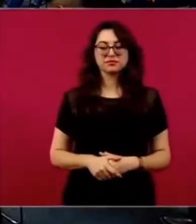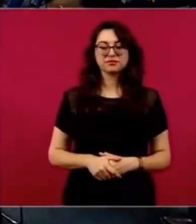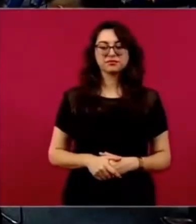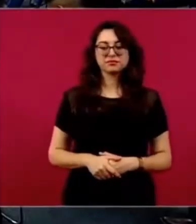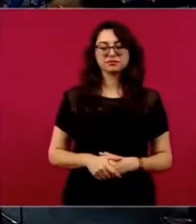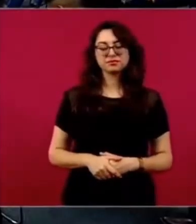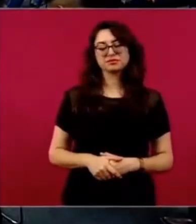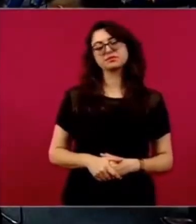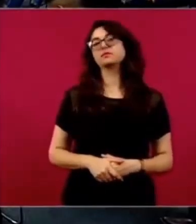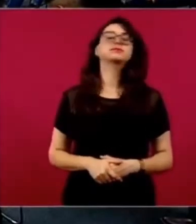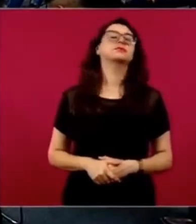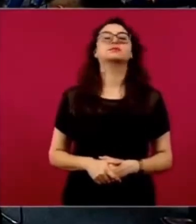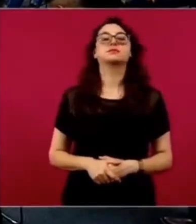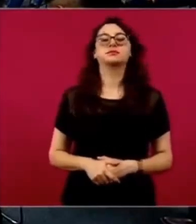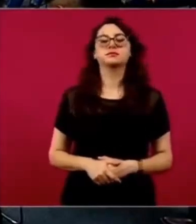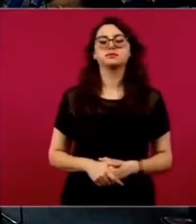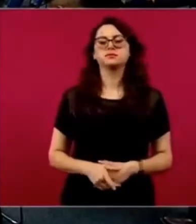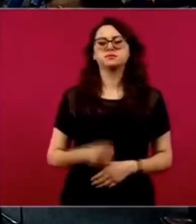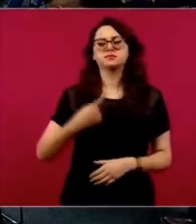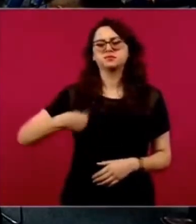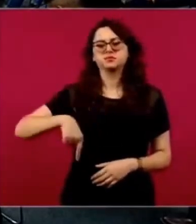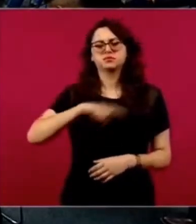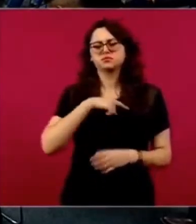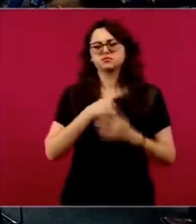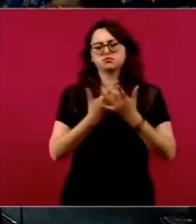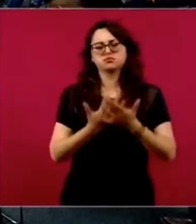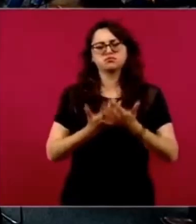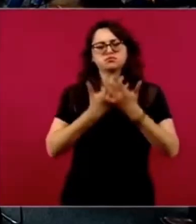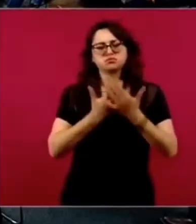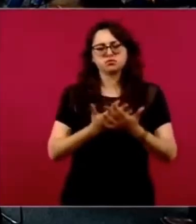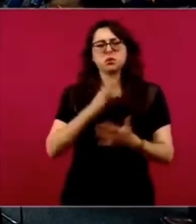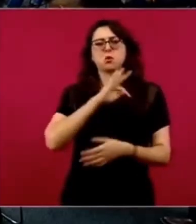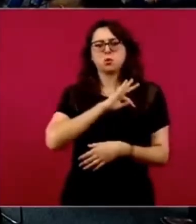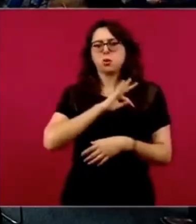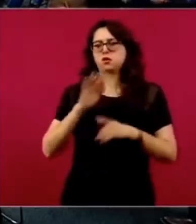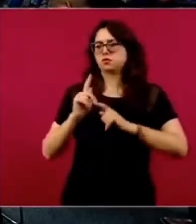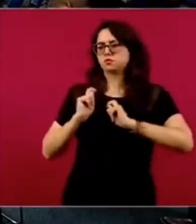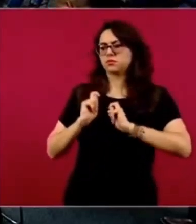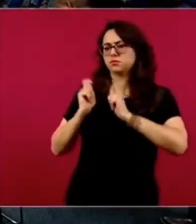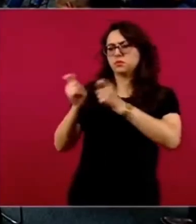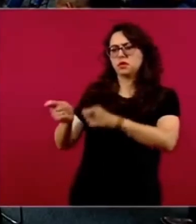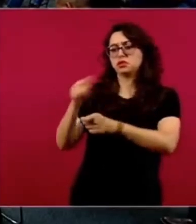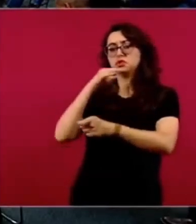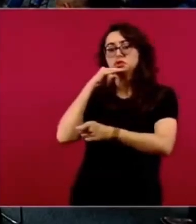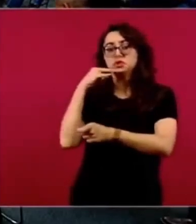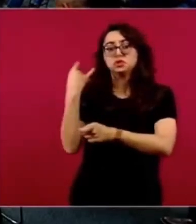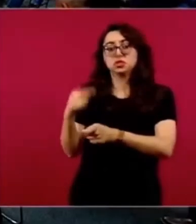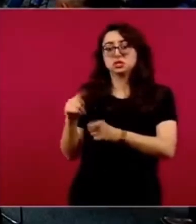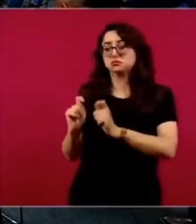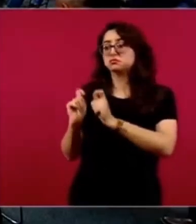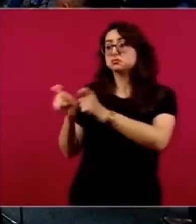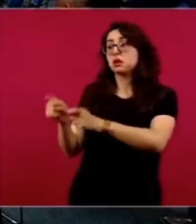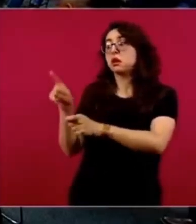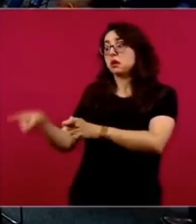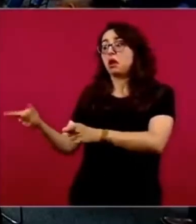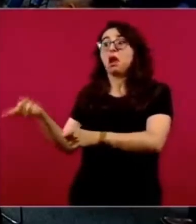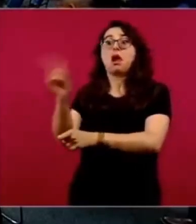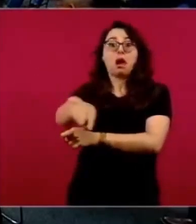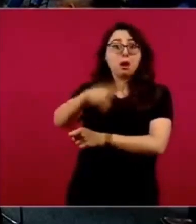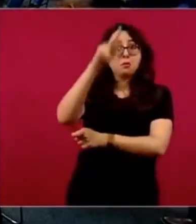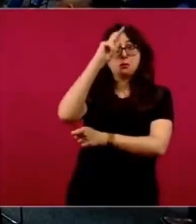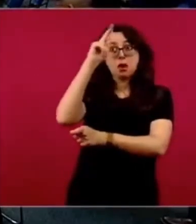Sí, nosotros estamos en pausa. O sea, se le entrega a Chile. Si Chile se le entrega al Perú, pues ya